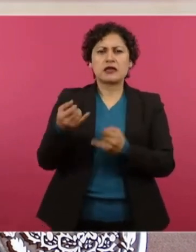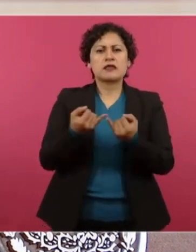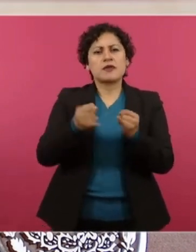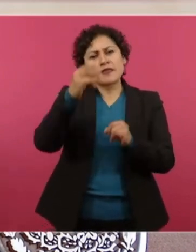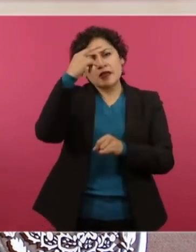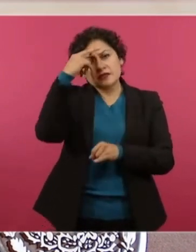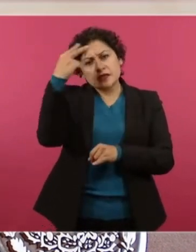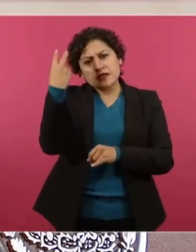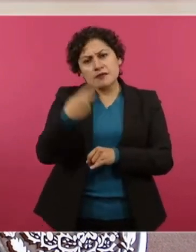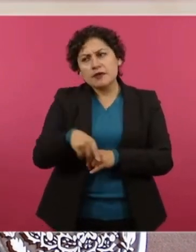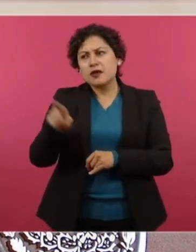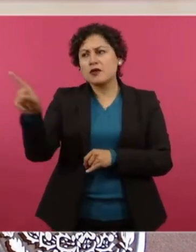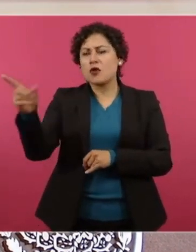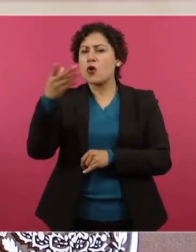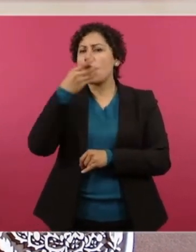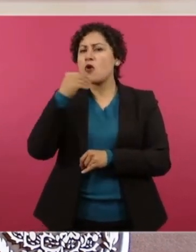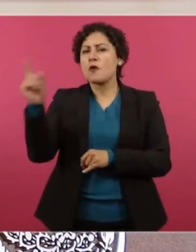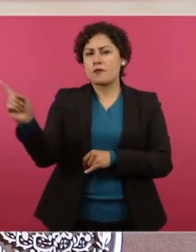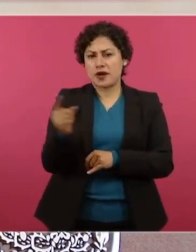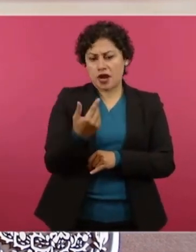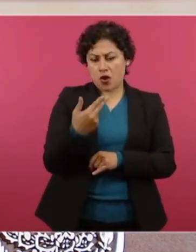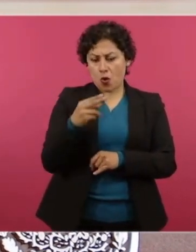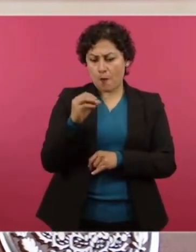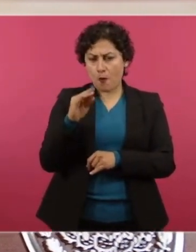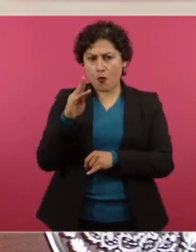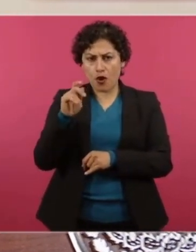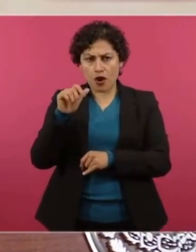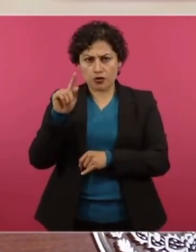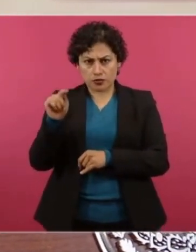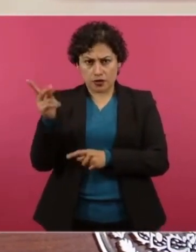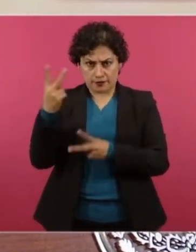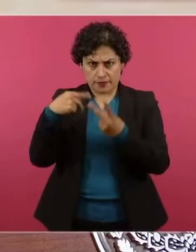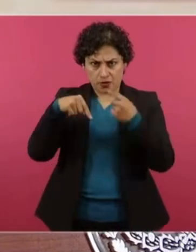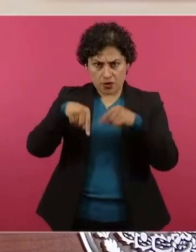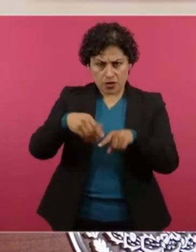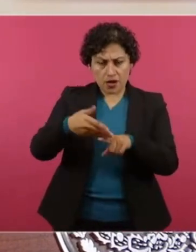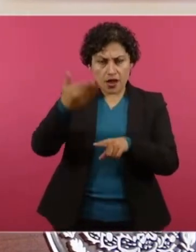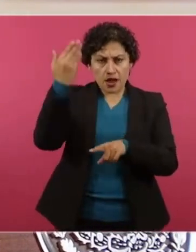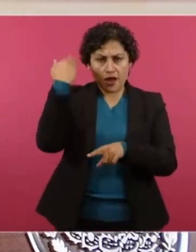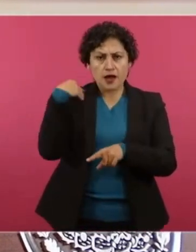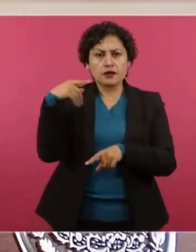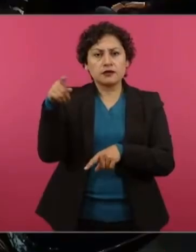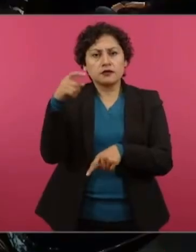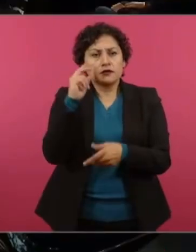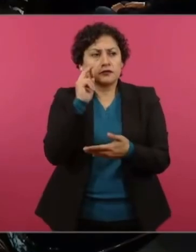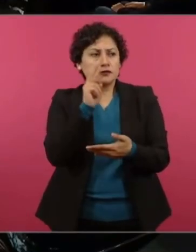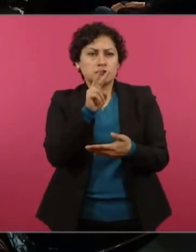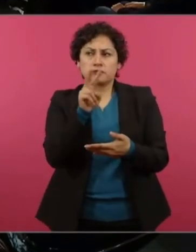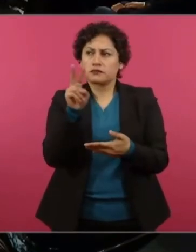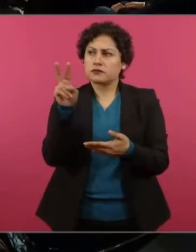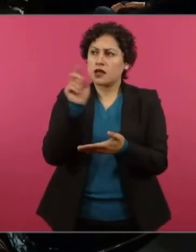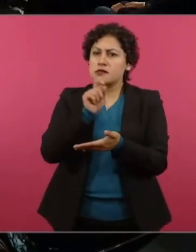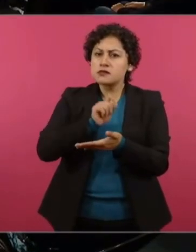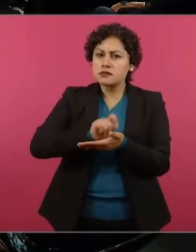escribió de que no había visto ningún pueblo,